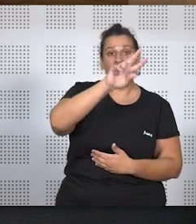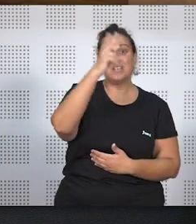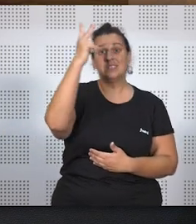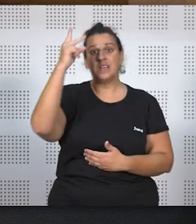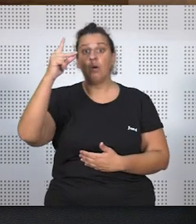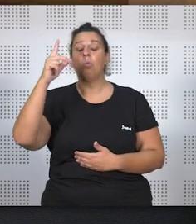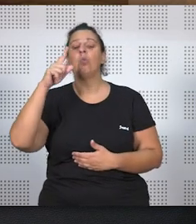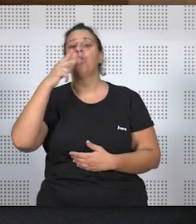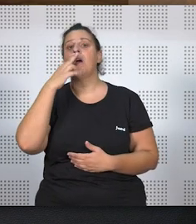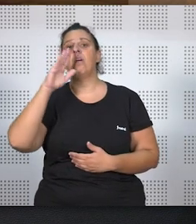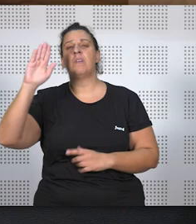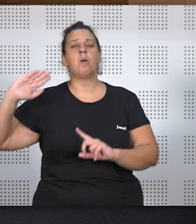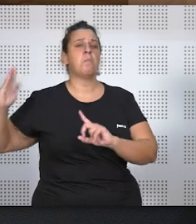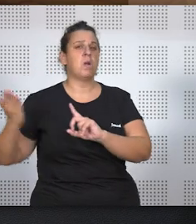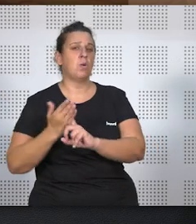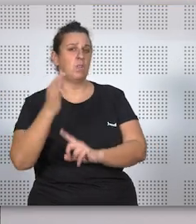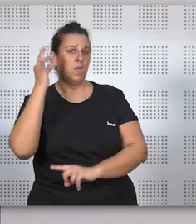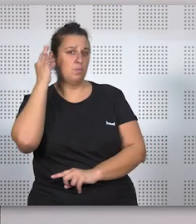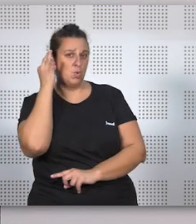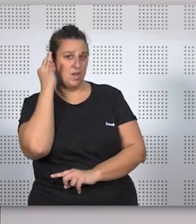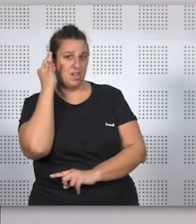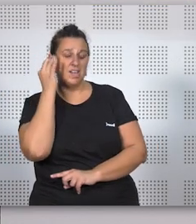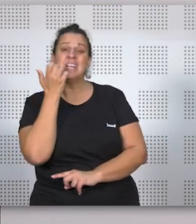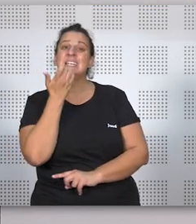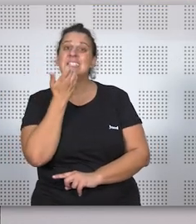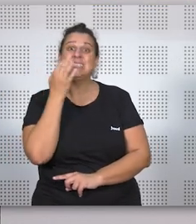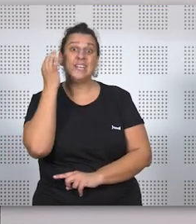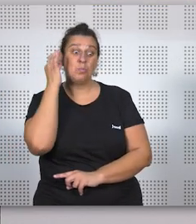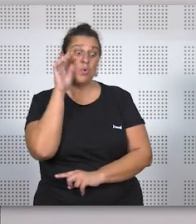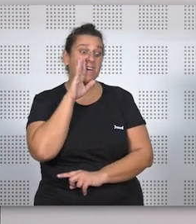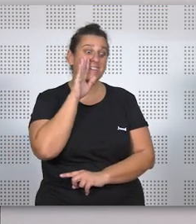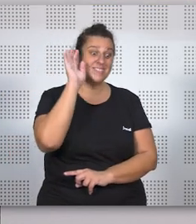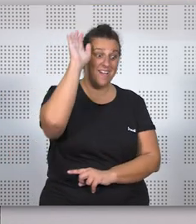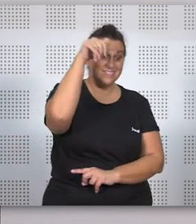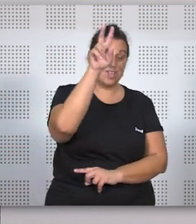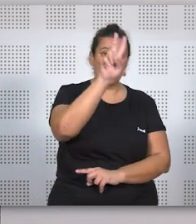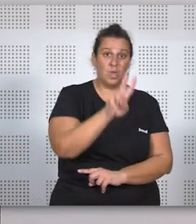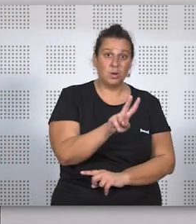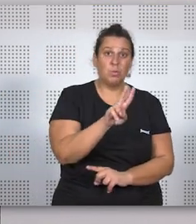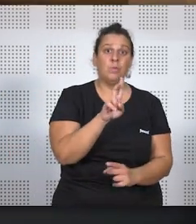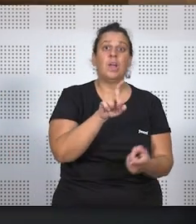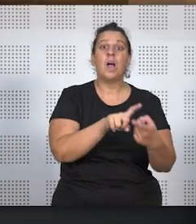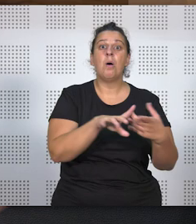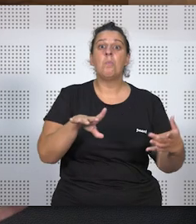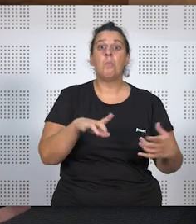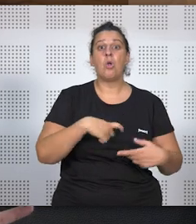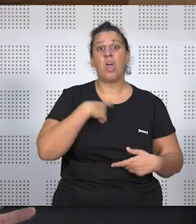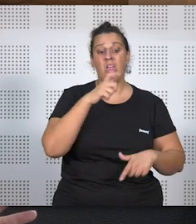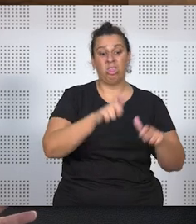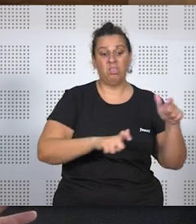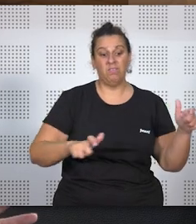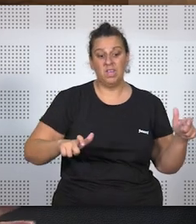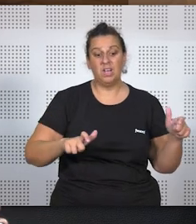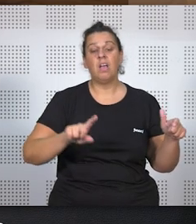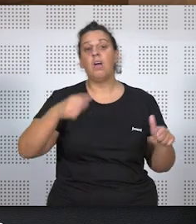la mujer. Todas aquellas mujeres que se hayan casado por matrimonio civil, ese matrimonio no